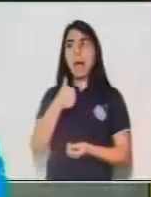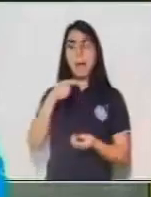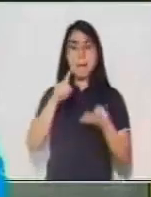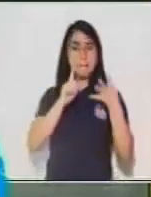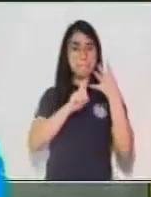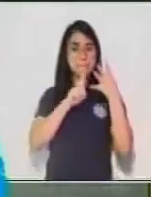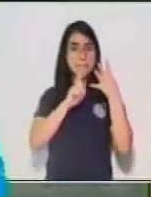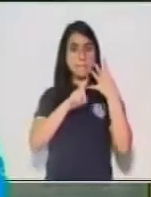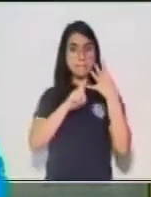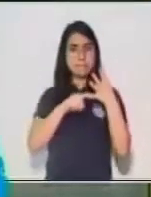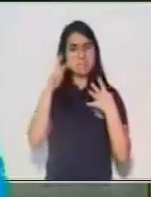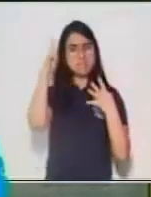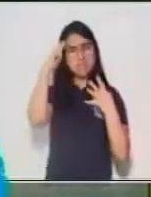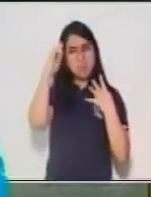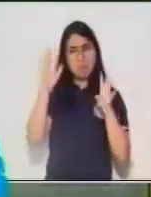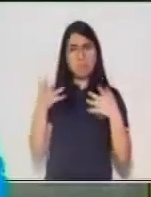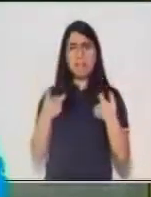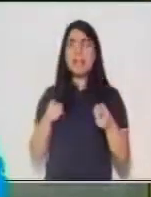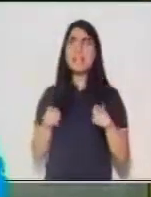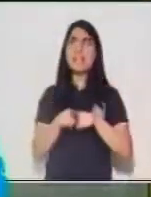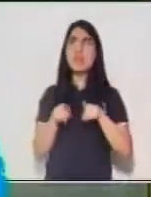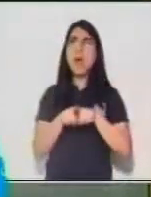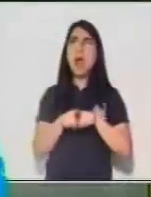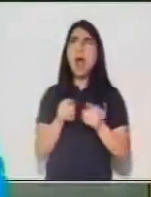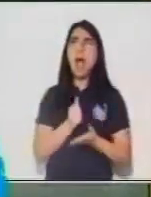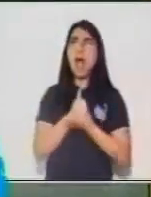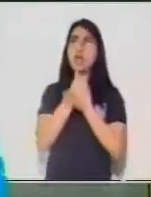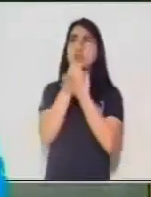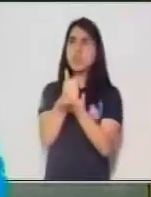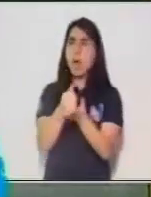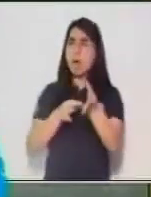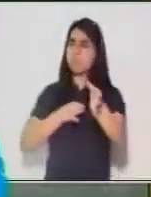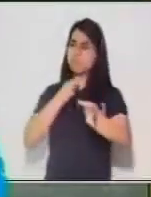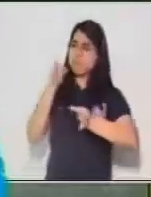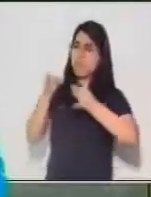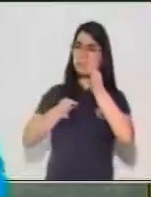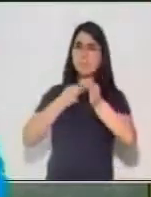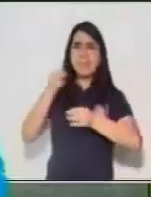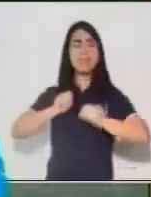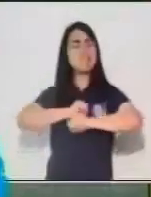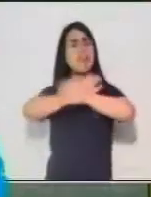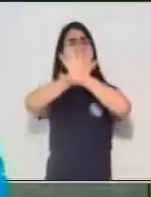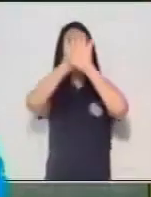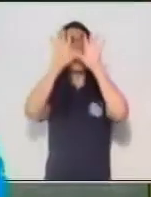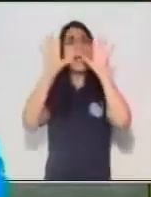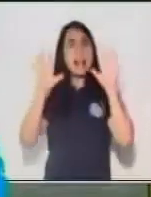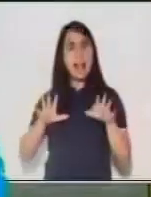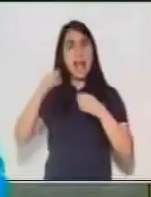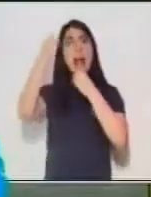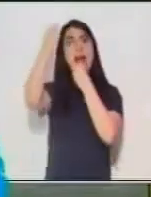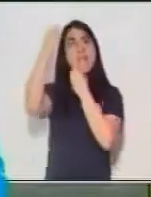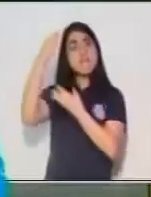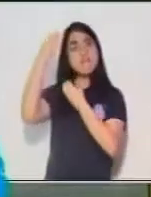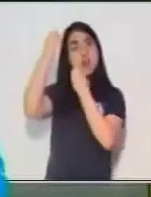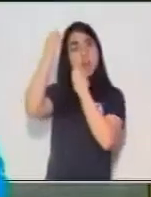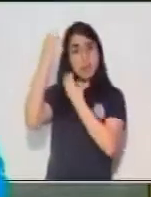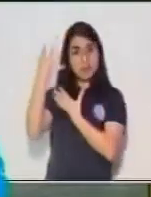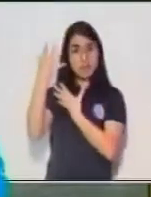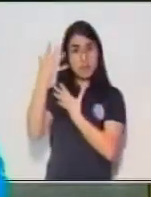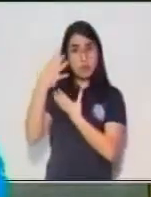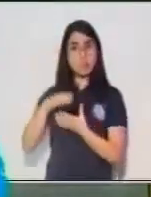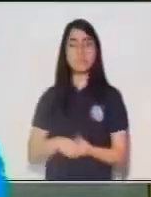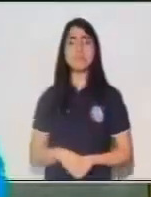núcleo. ¿Sí? Complementa la información o da alguna información adicional